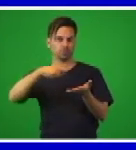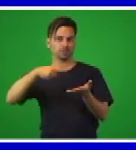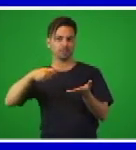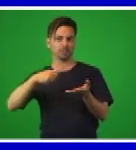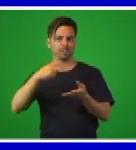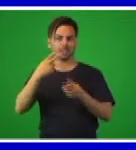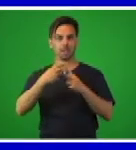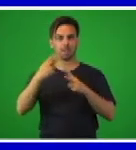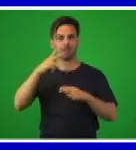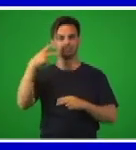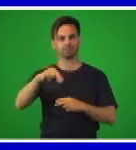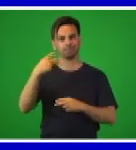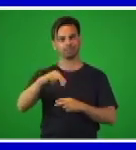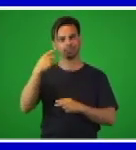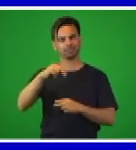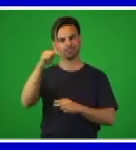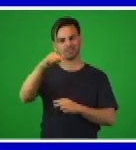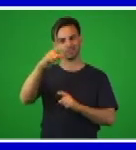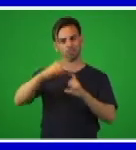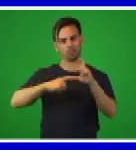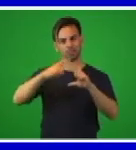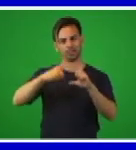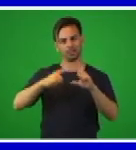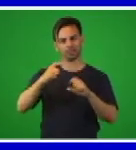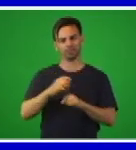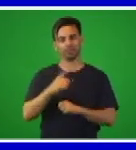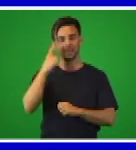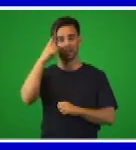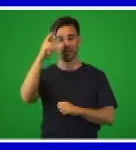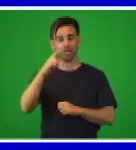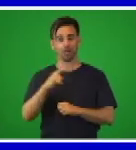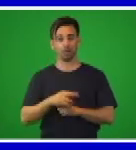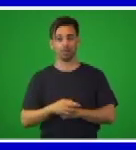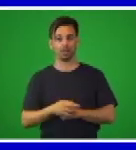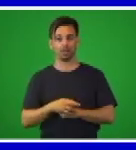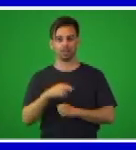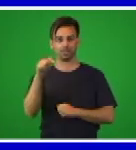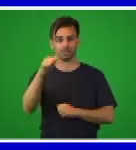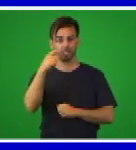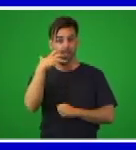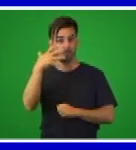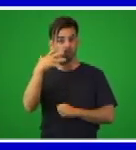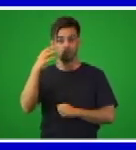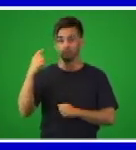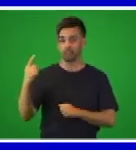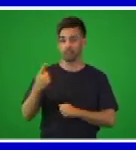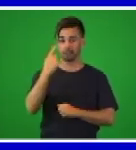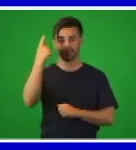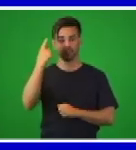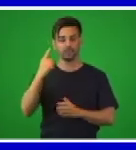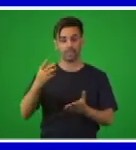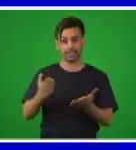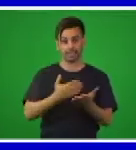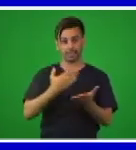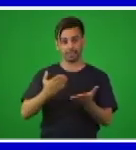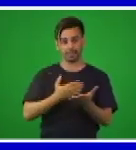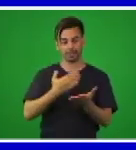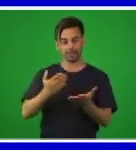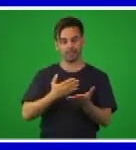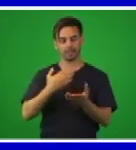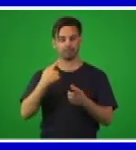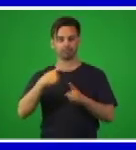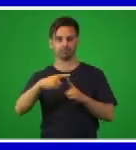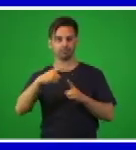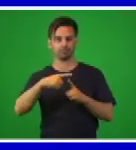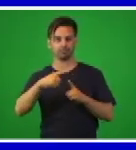ejercitando estos contenidos. Recuerden tener a mano su libreta de lengua española, sus libros de lectura y